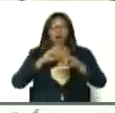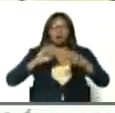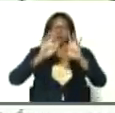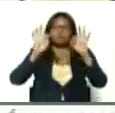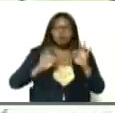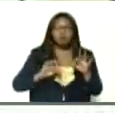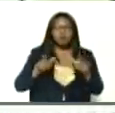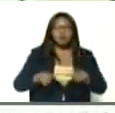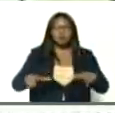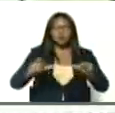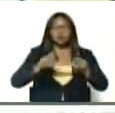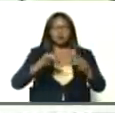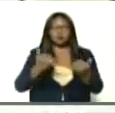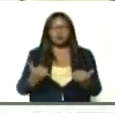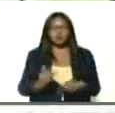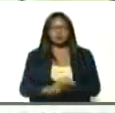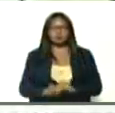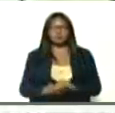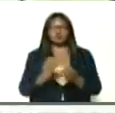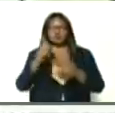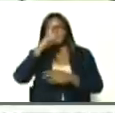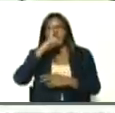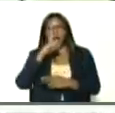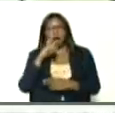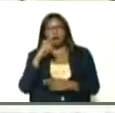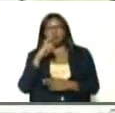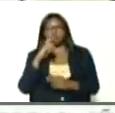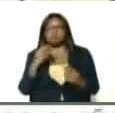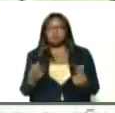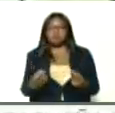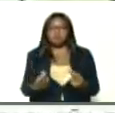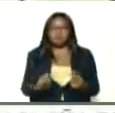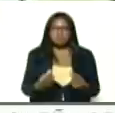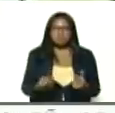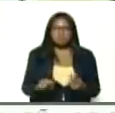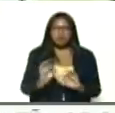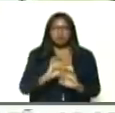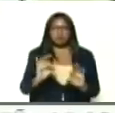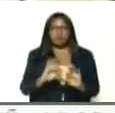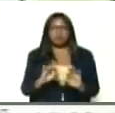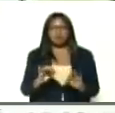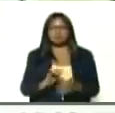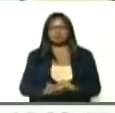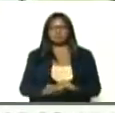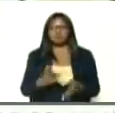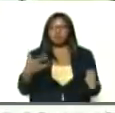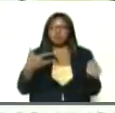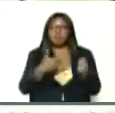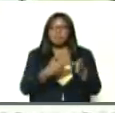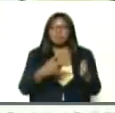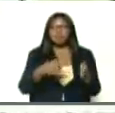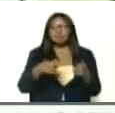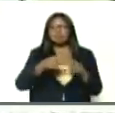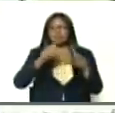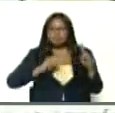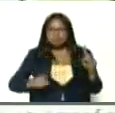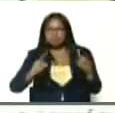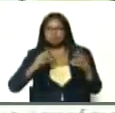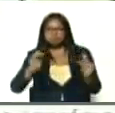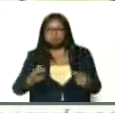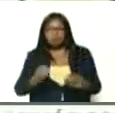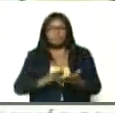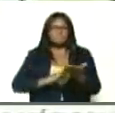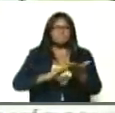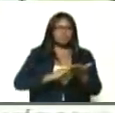planta, que había ya, tenía varios años, y no había sido, activada, una planta eléctrica, activando, y